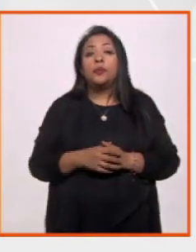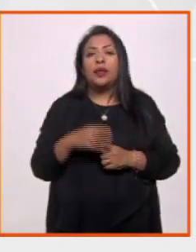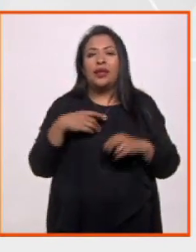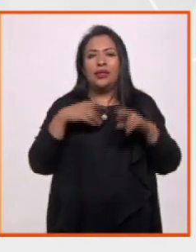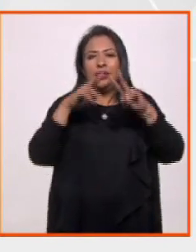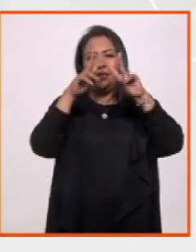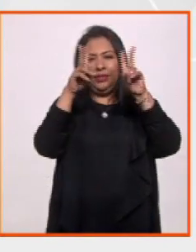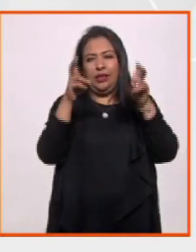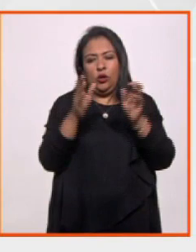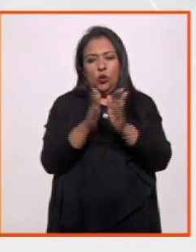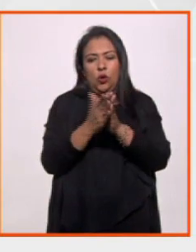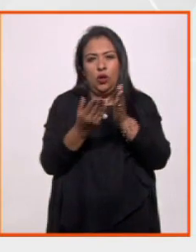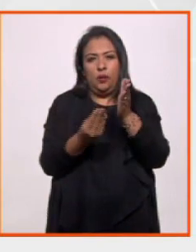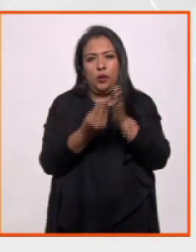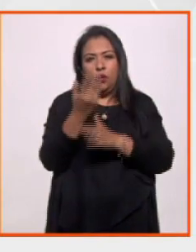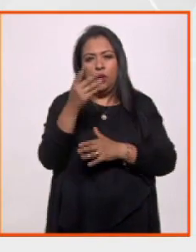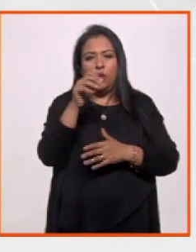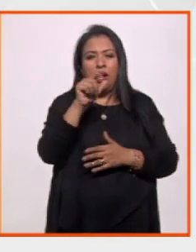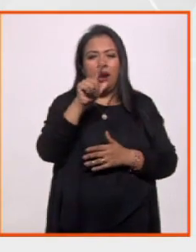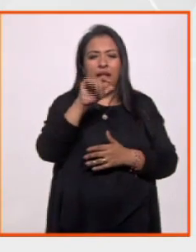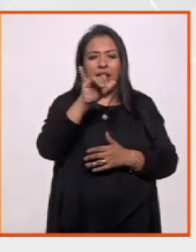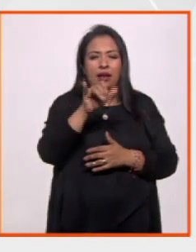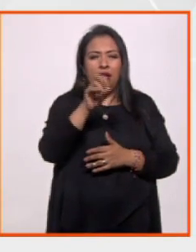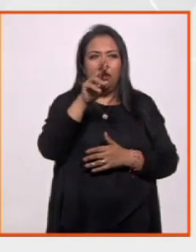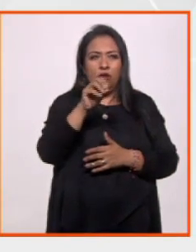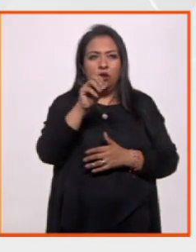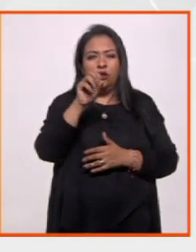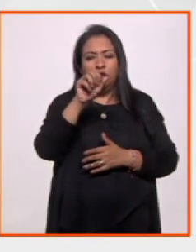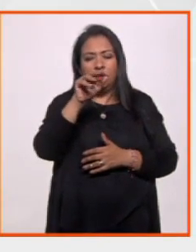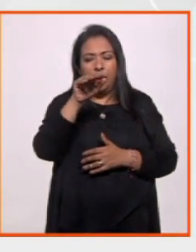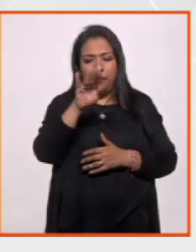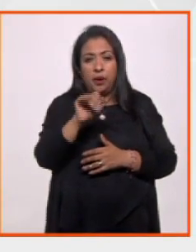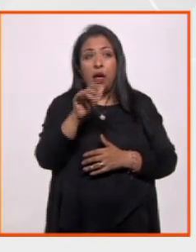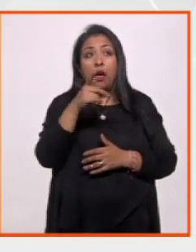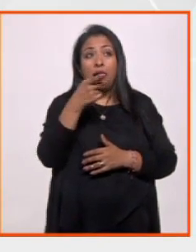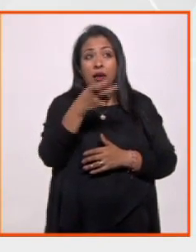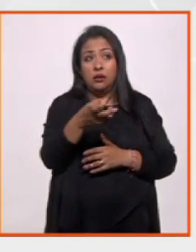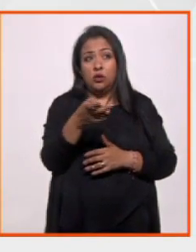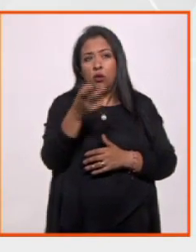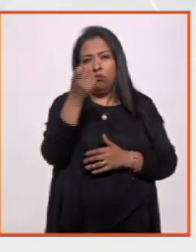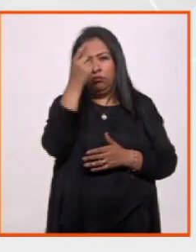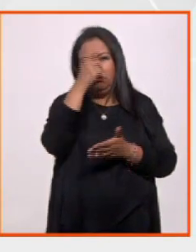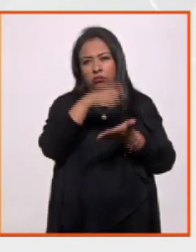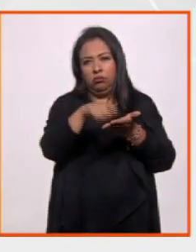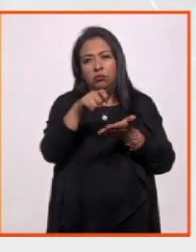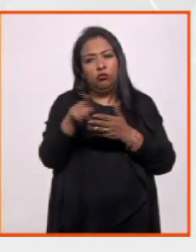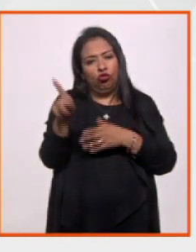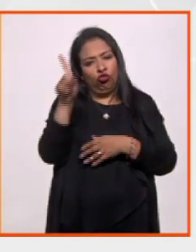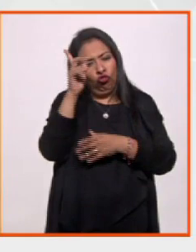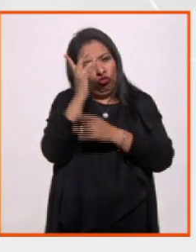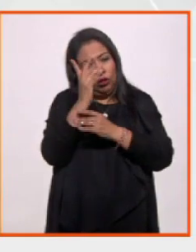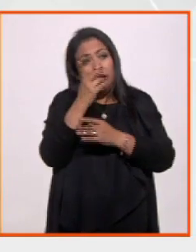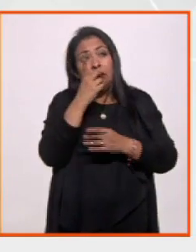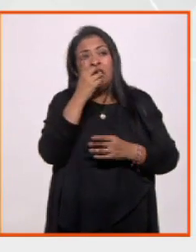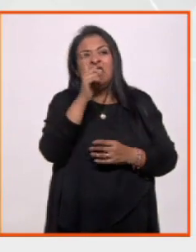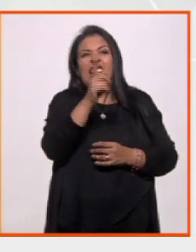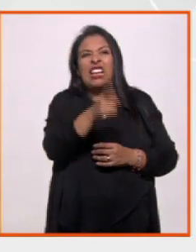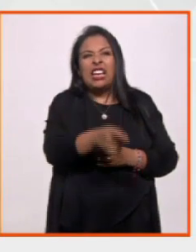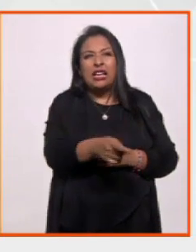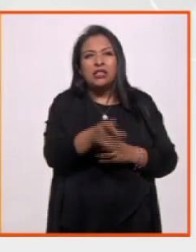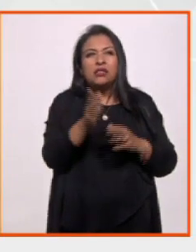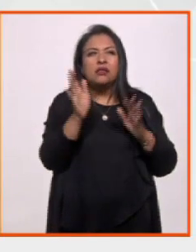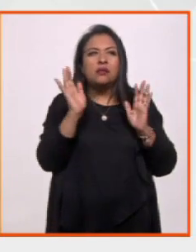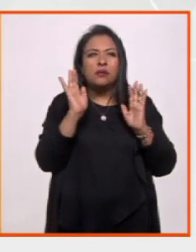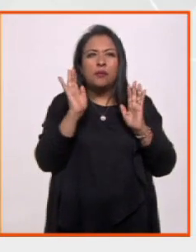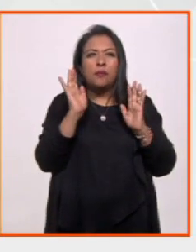título del nuevo libro de Alejandro Zambra, una obra que como él mismo ha sugerido, se refiere a,